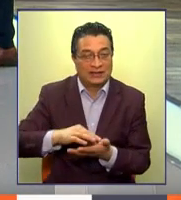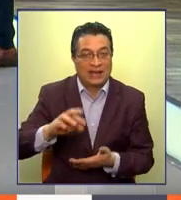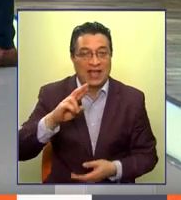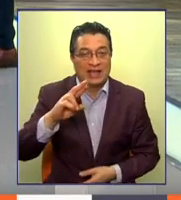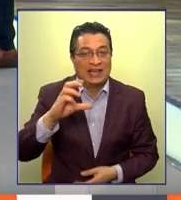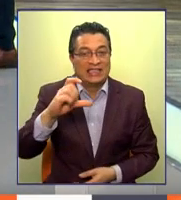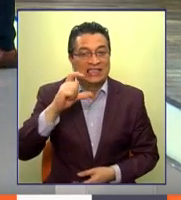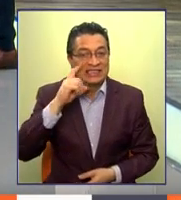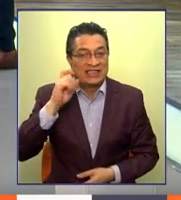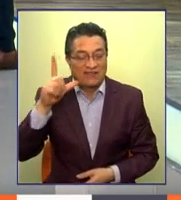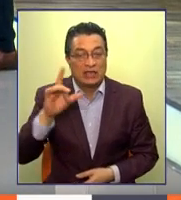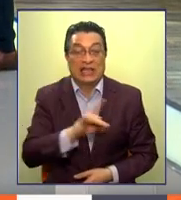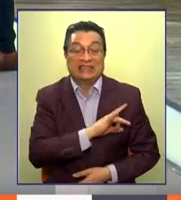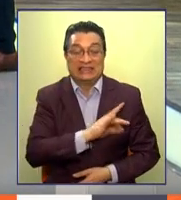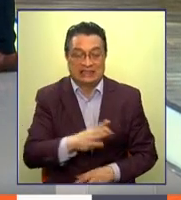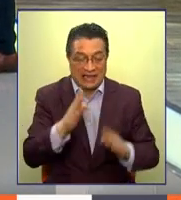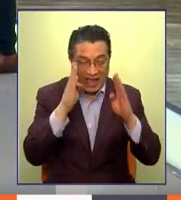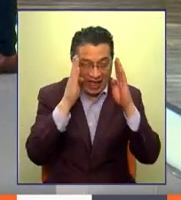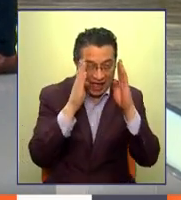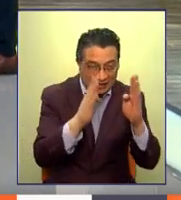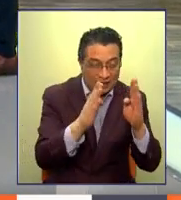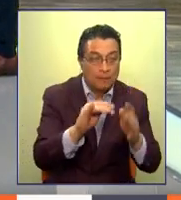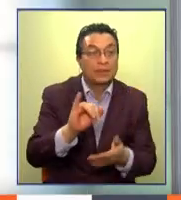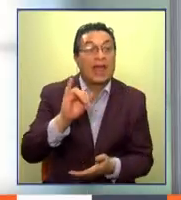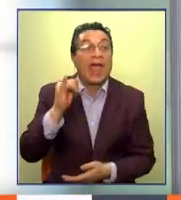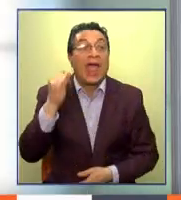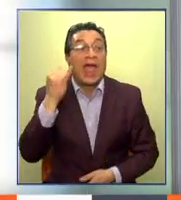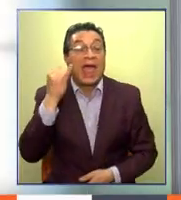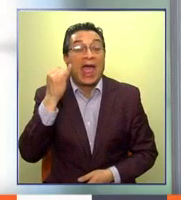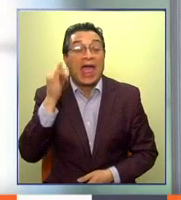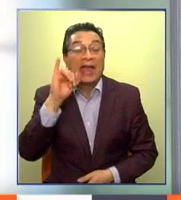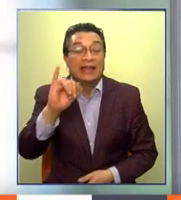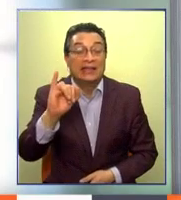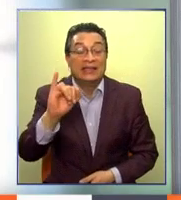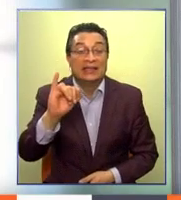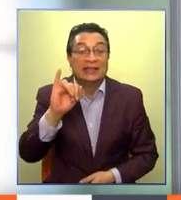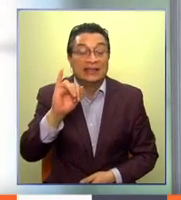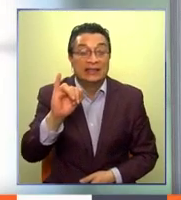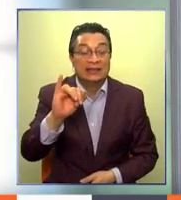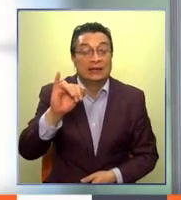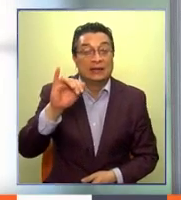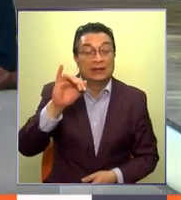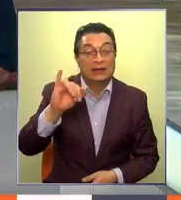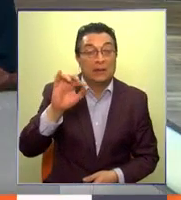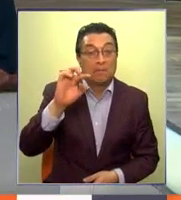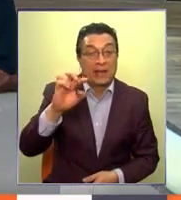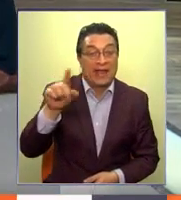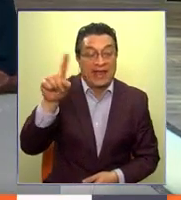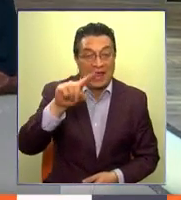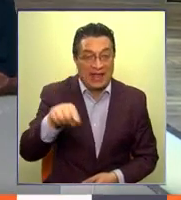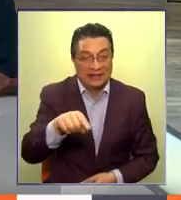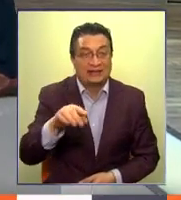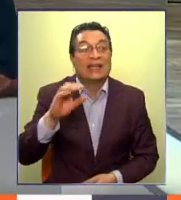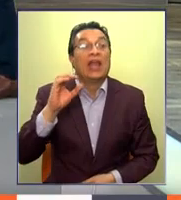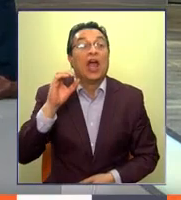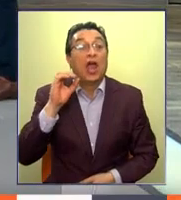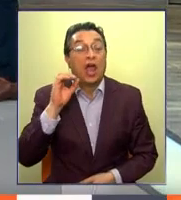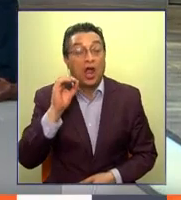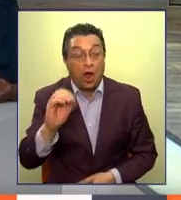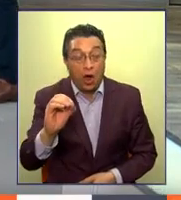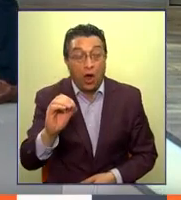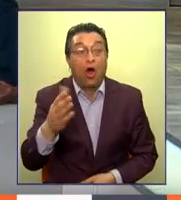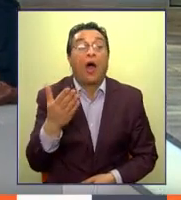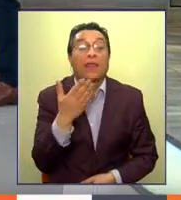civil, en Chile atiende, en el Instituto Previsional de Previsión Social o también, y esto, ojo, también